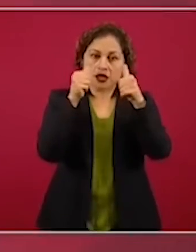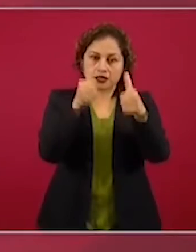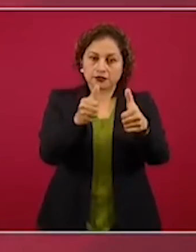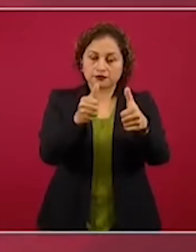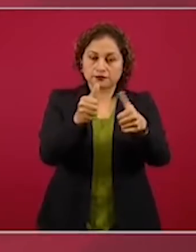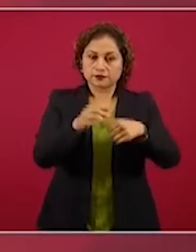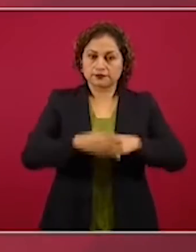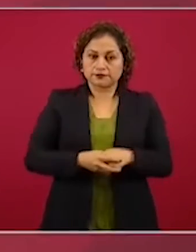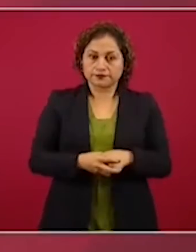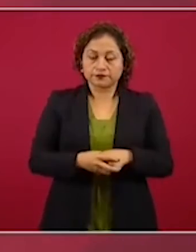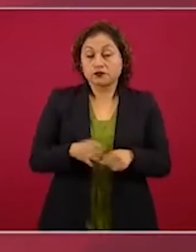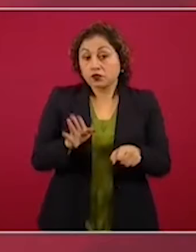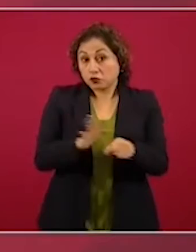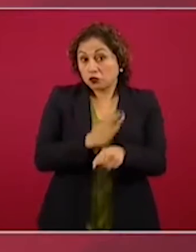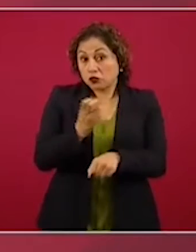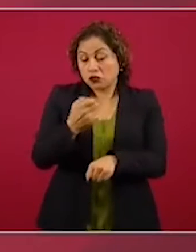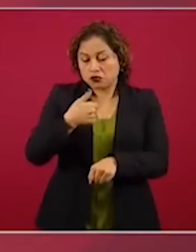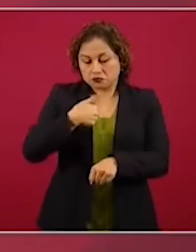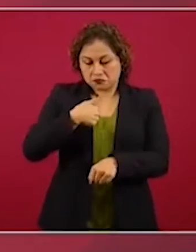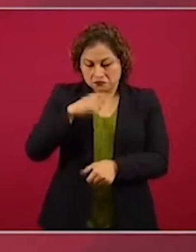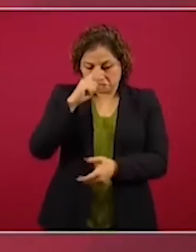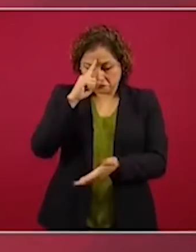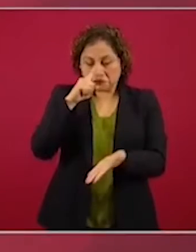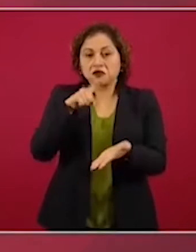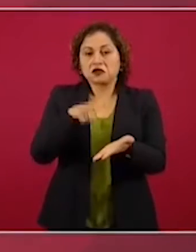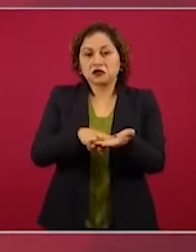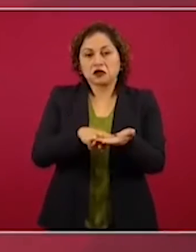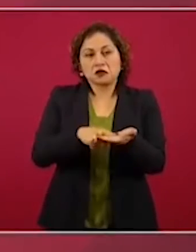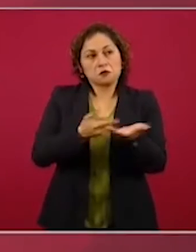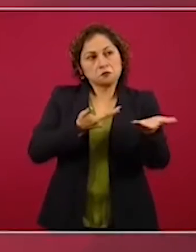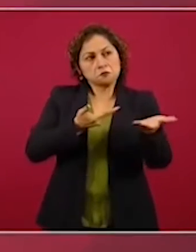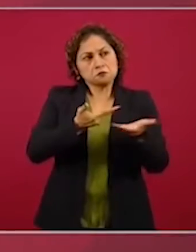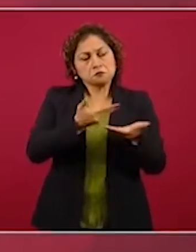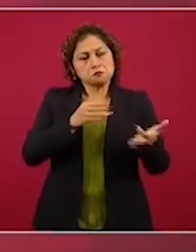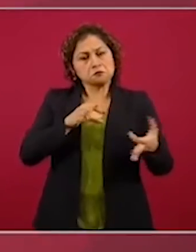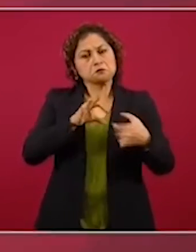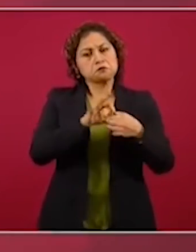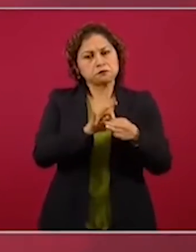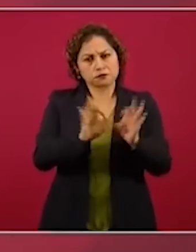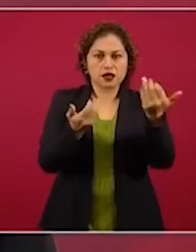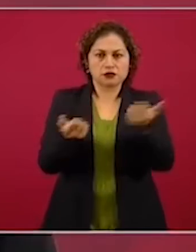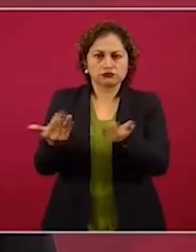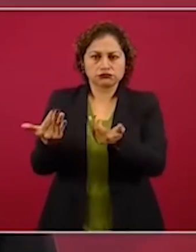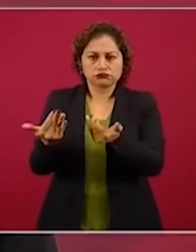y considero que va a ser muy buena la relación en ese sentido.